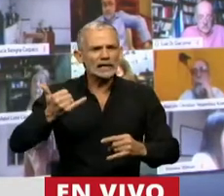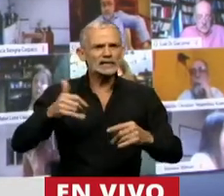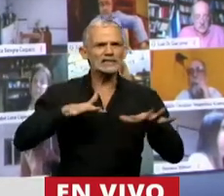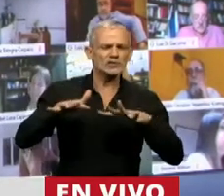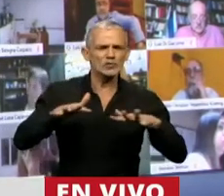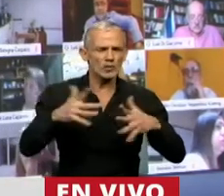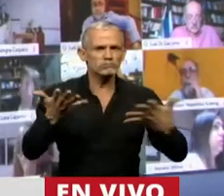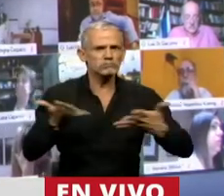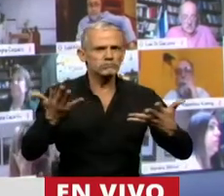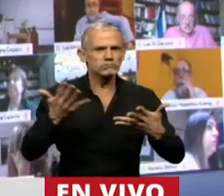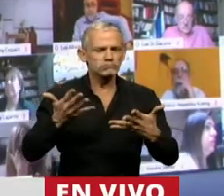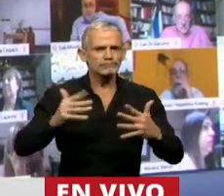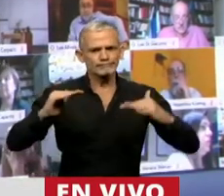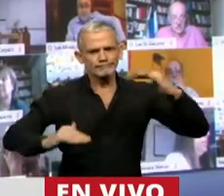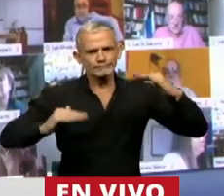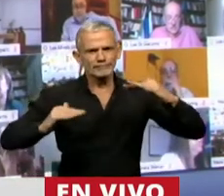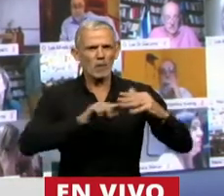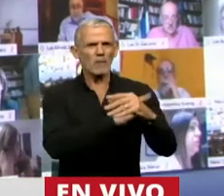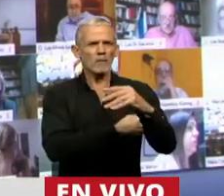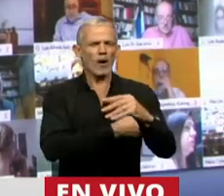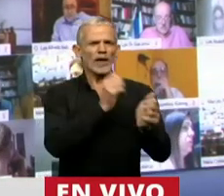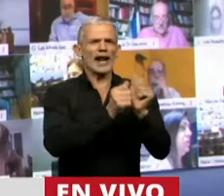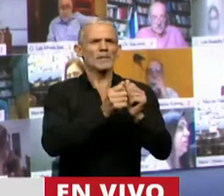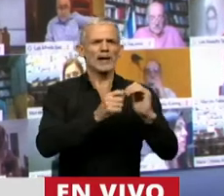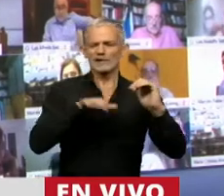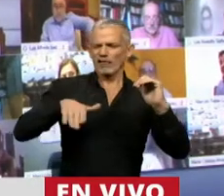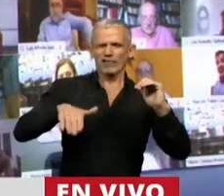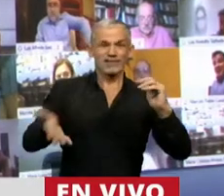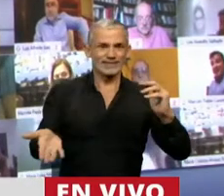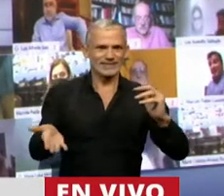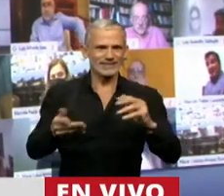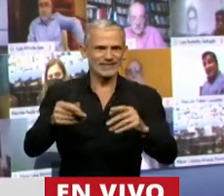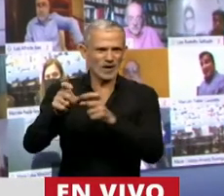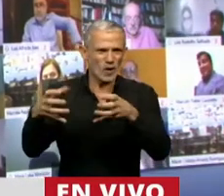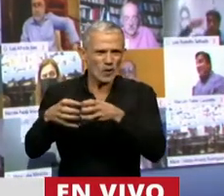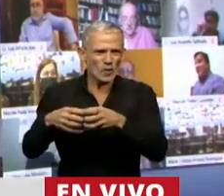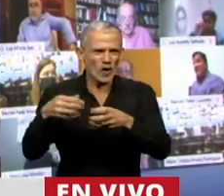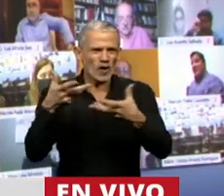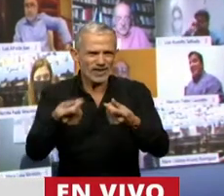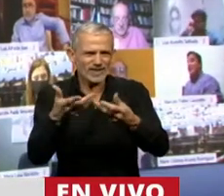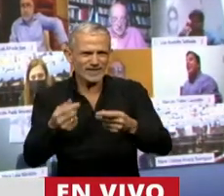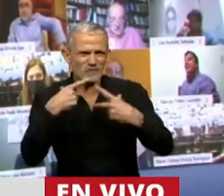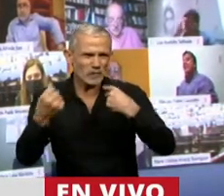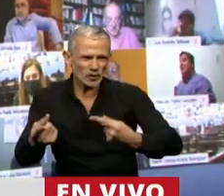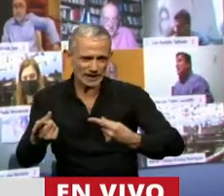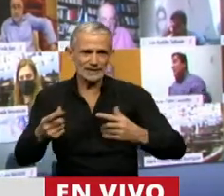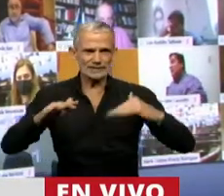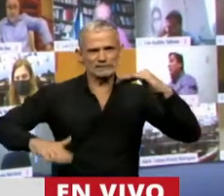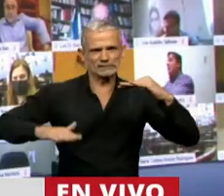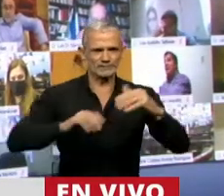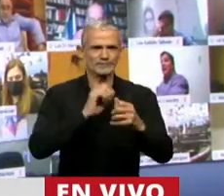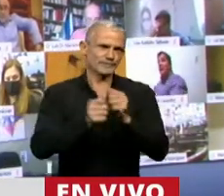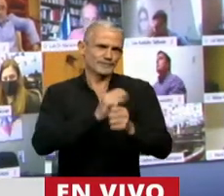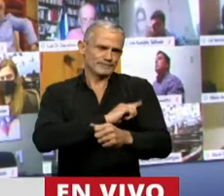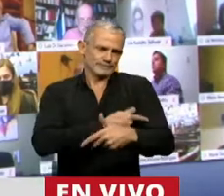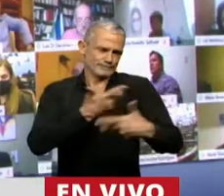situación de debilidad con respecto al poder de las empresas y con este acuerdo ganan protección y también lo que aquí se